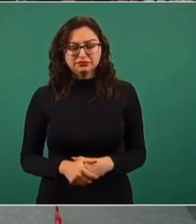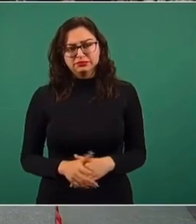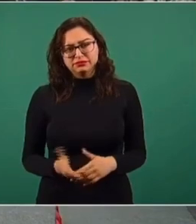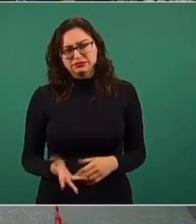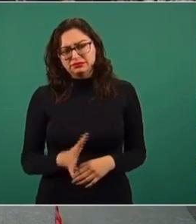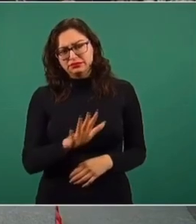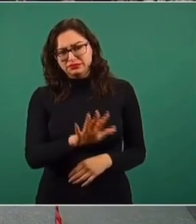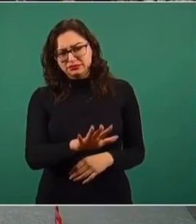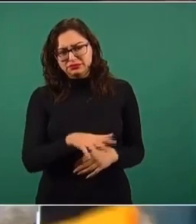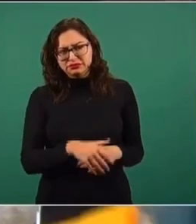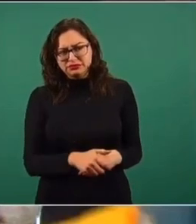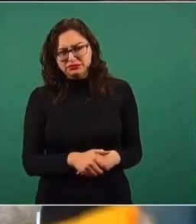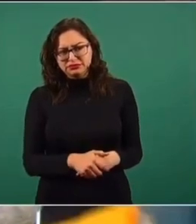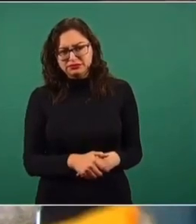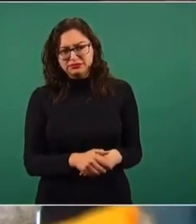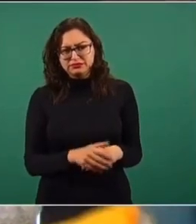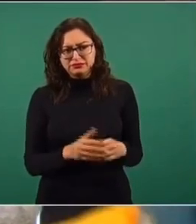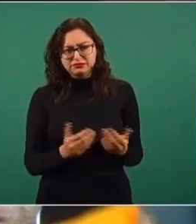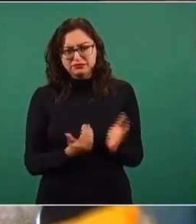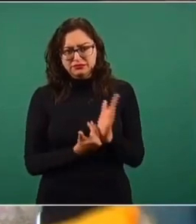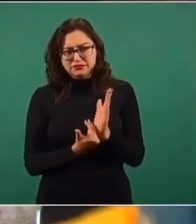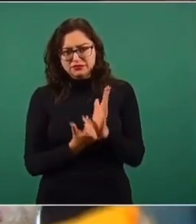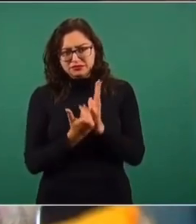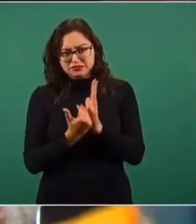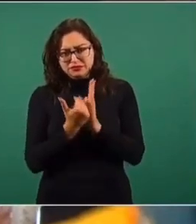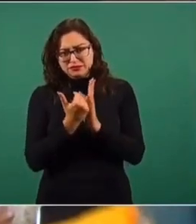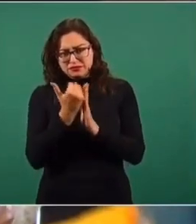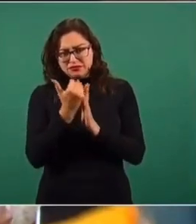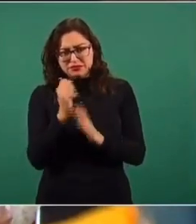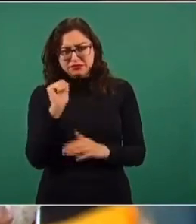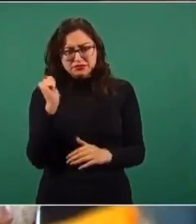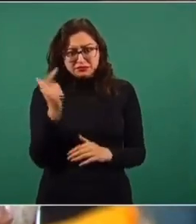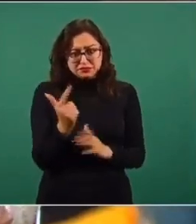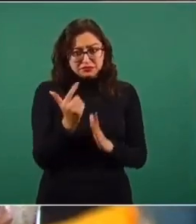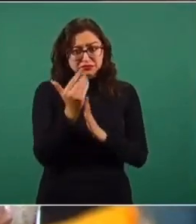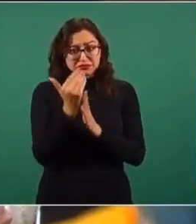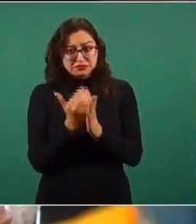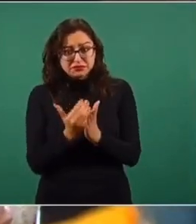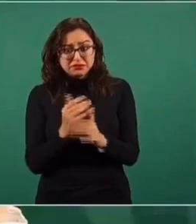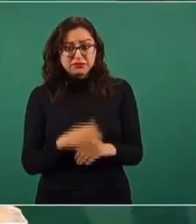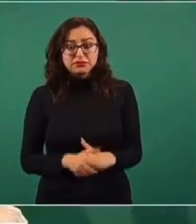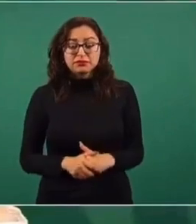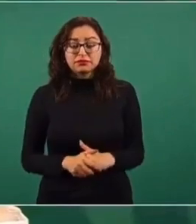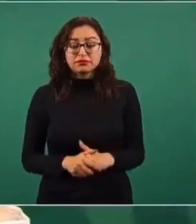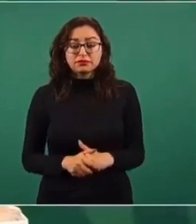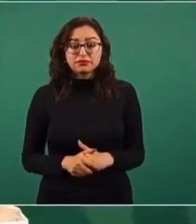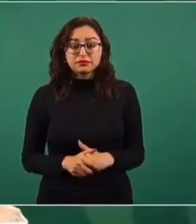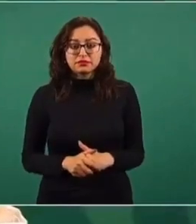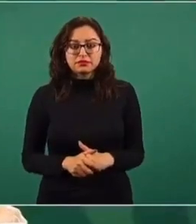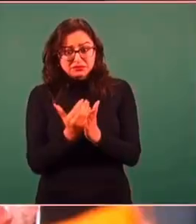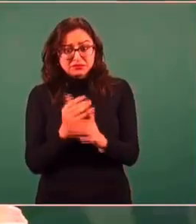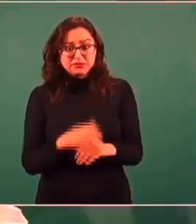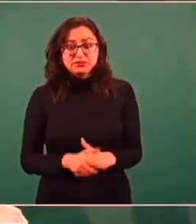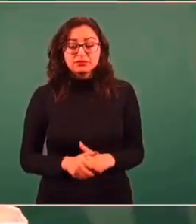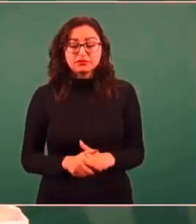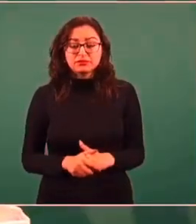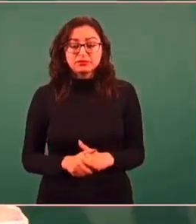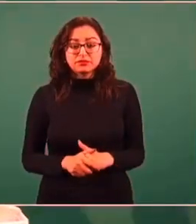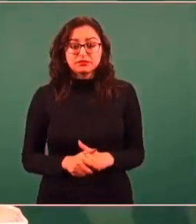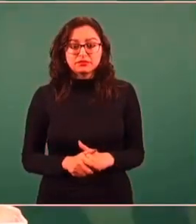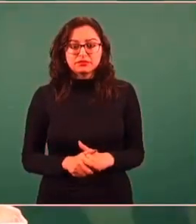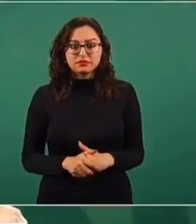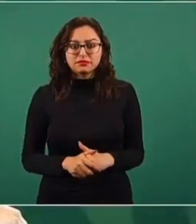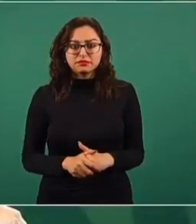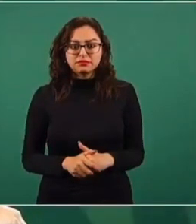sigue en ascenso, si hay una disminución? Yo creo que está absolutamente contenido, está absolutamente